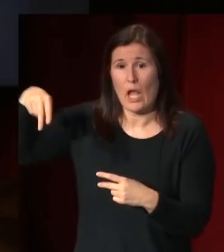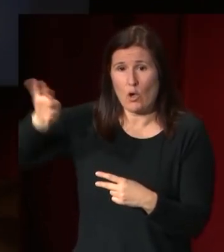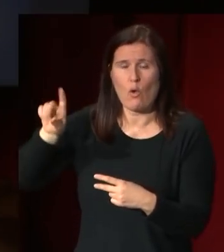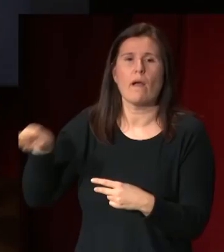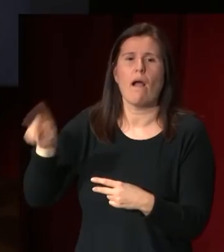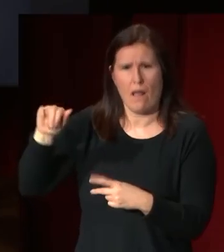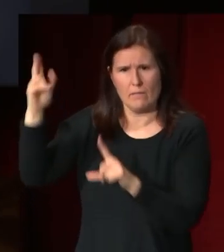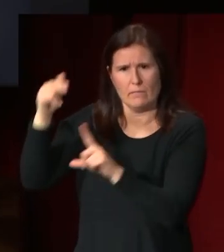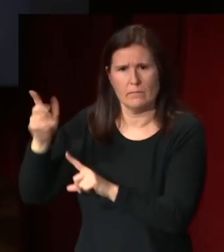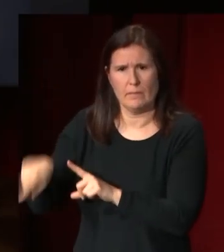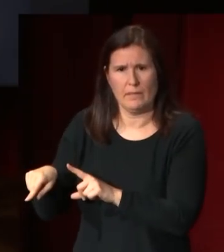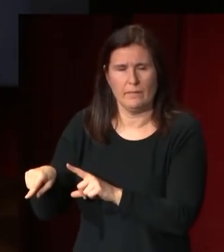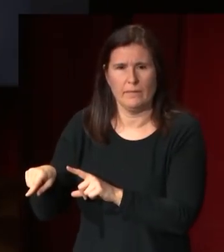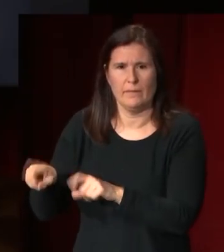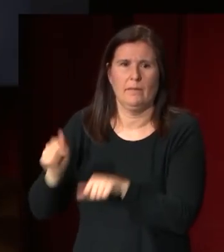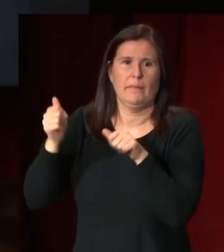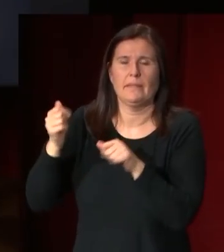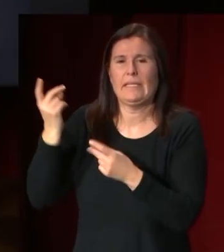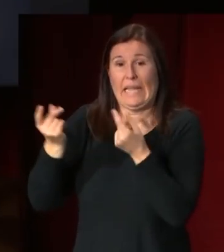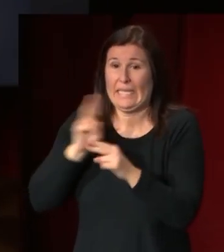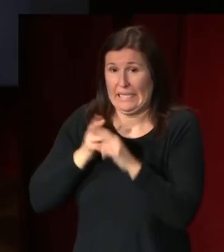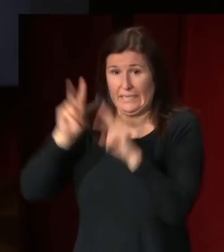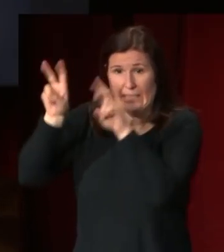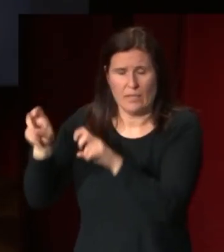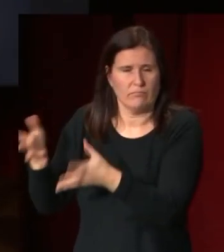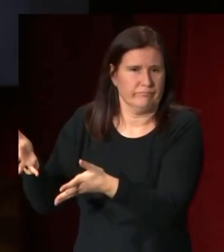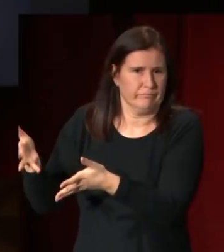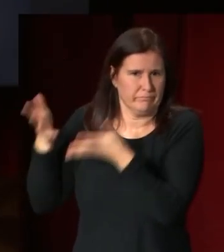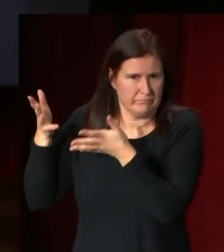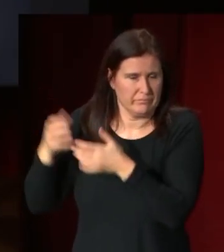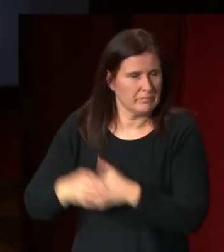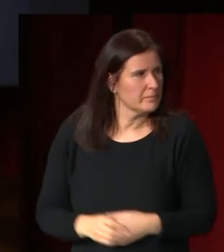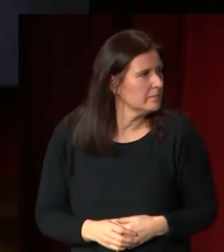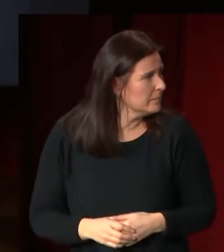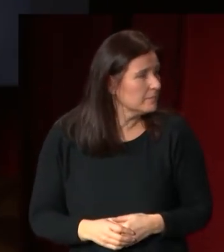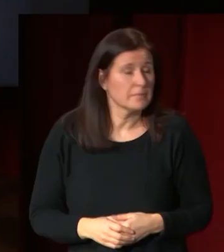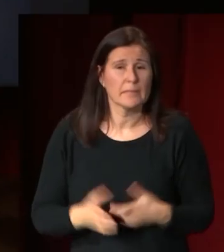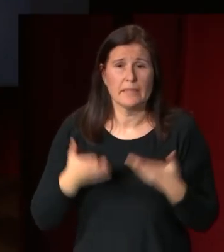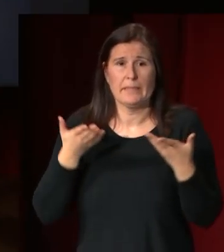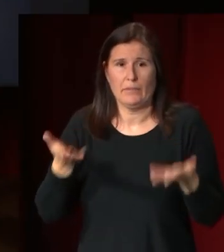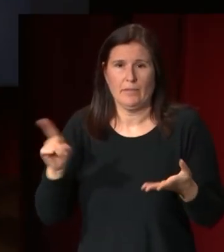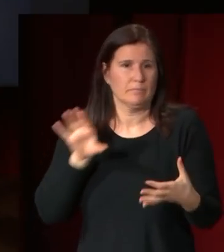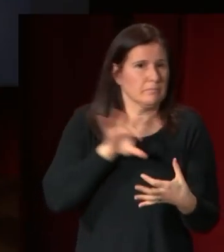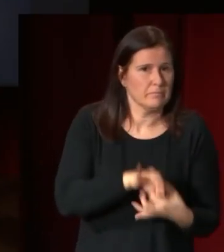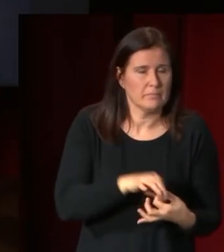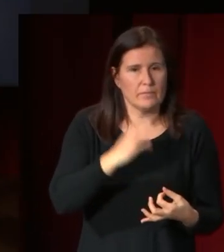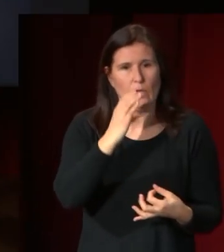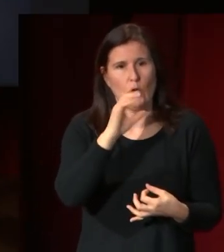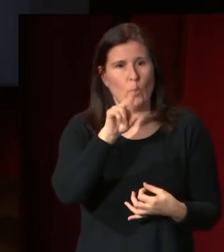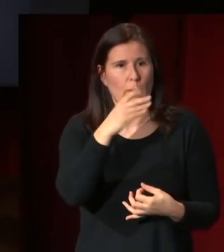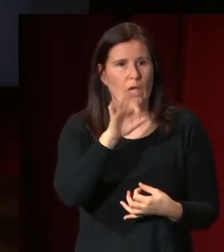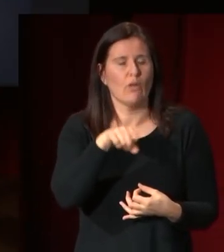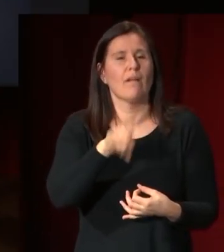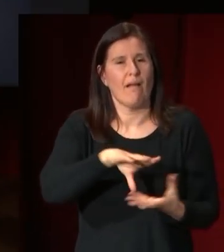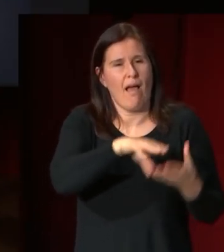algunas pinturas de estas danzarinas que era un tema que le apasionaba y bueno pues de alguna manera Álvarez Cubero está